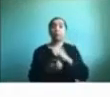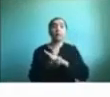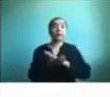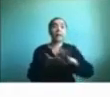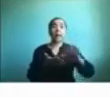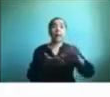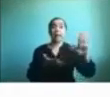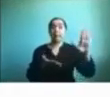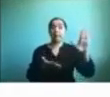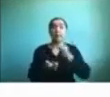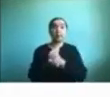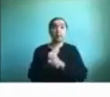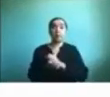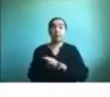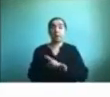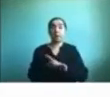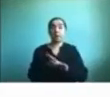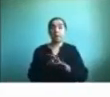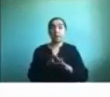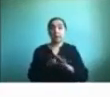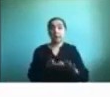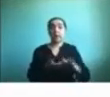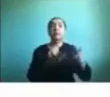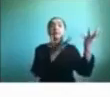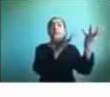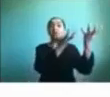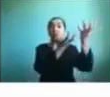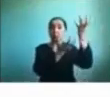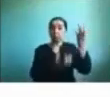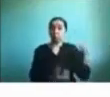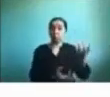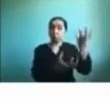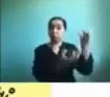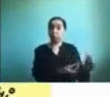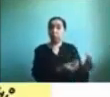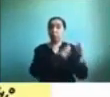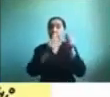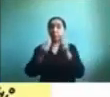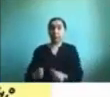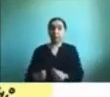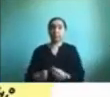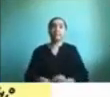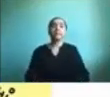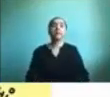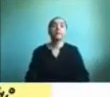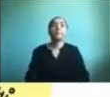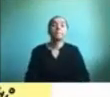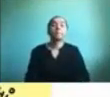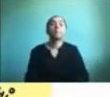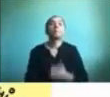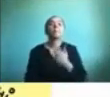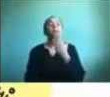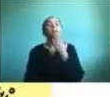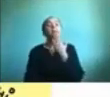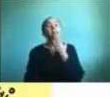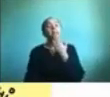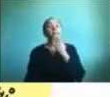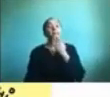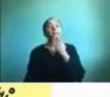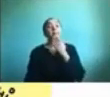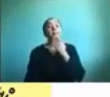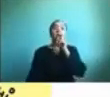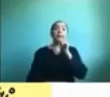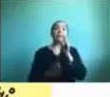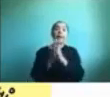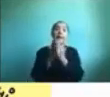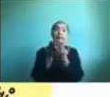este programa se instala ¿sí? bueno acá tenemos también los libros inclusivos que como les